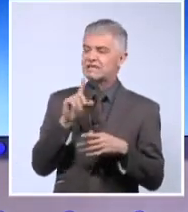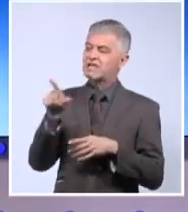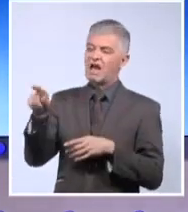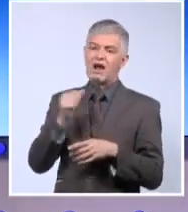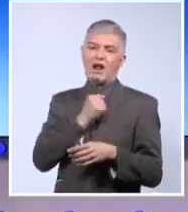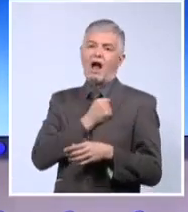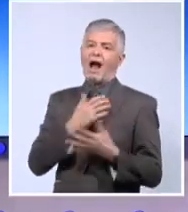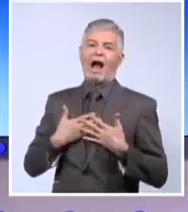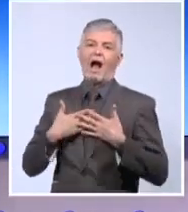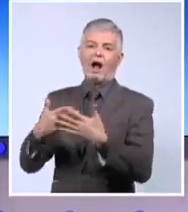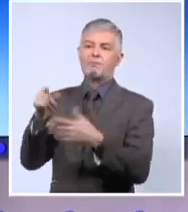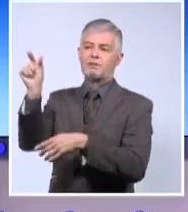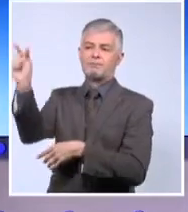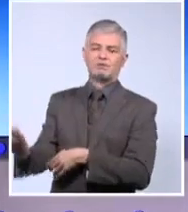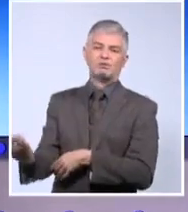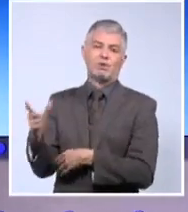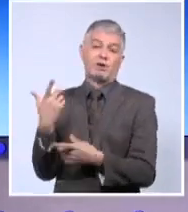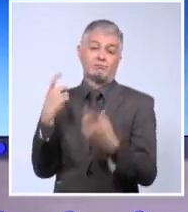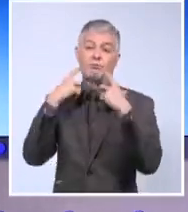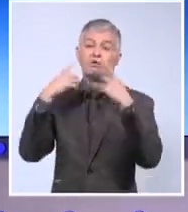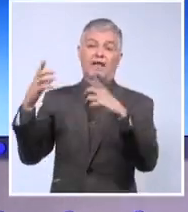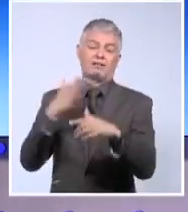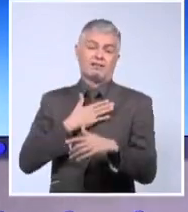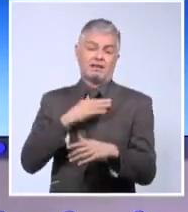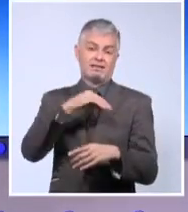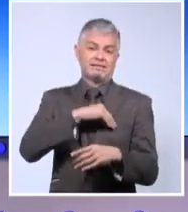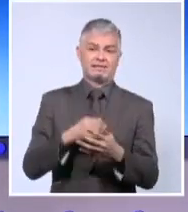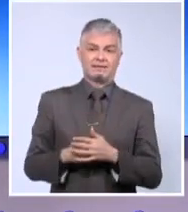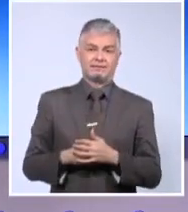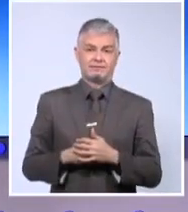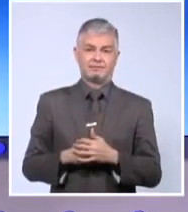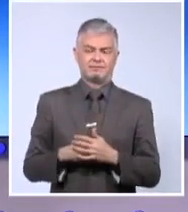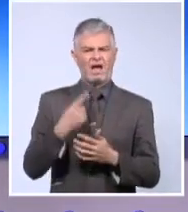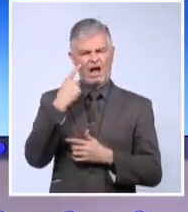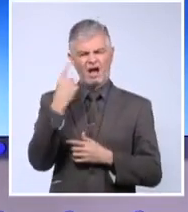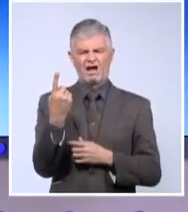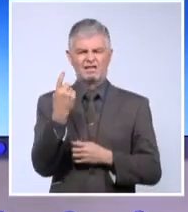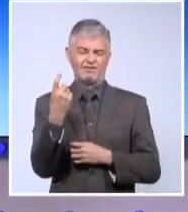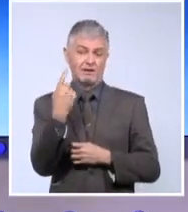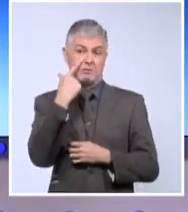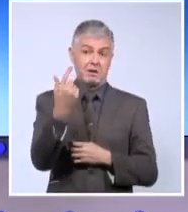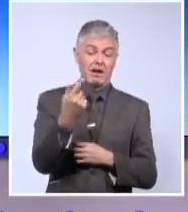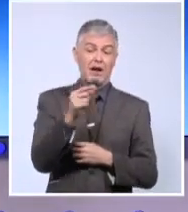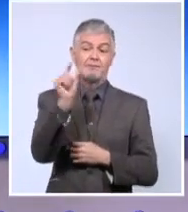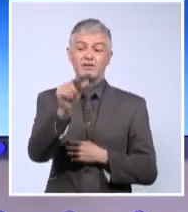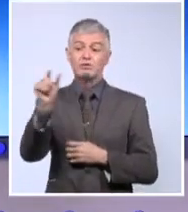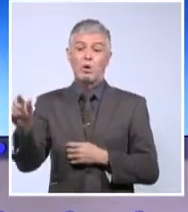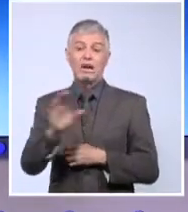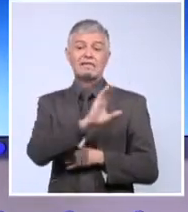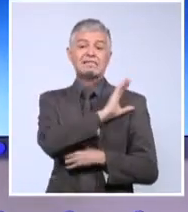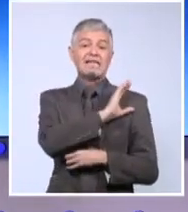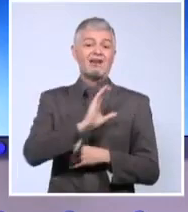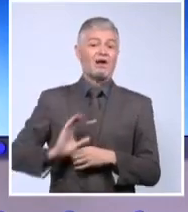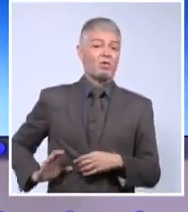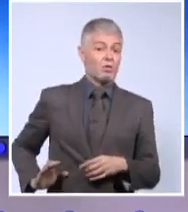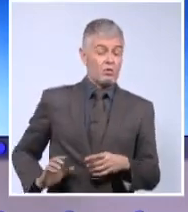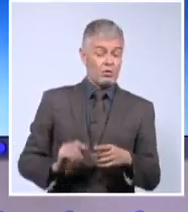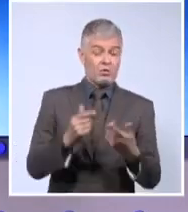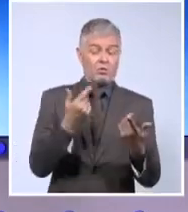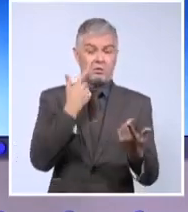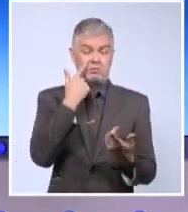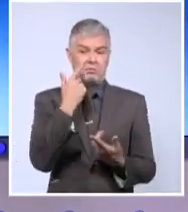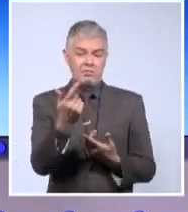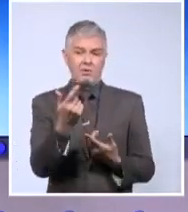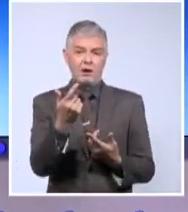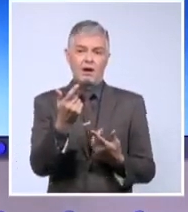salvadoreño a ver qué reacción le produciría oír esto de su principal figura icónica, historia reciente, el padre